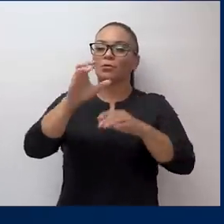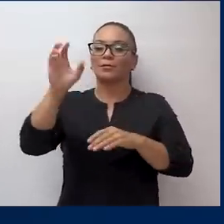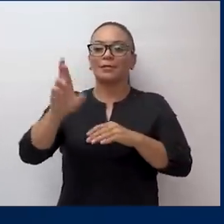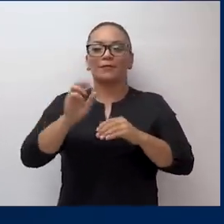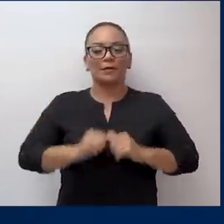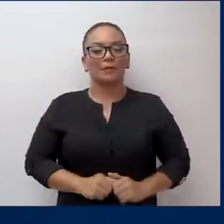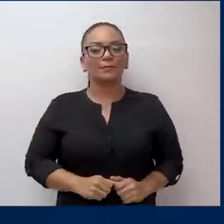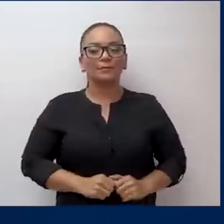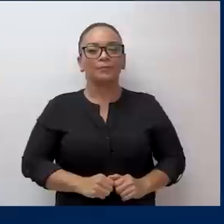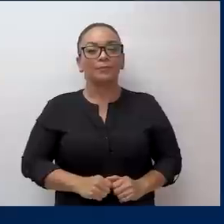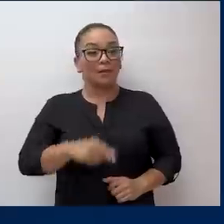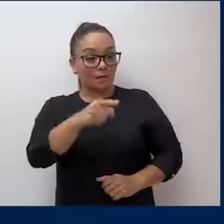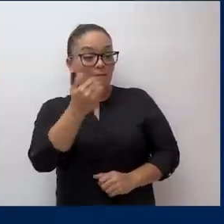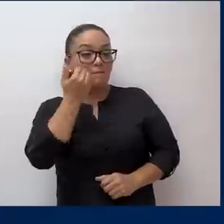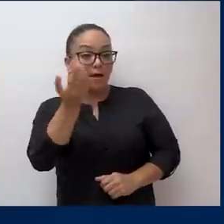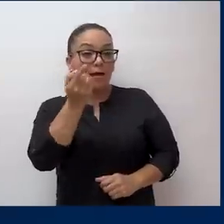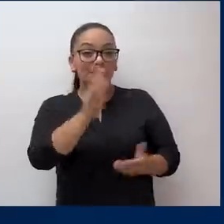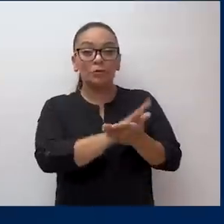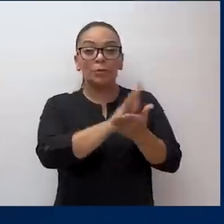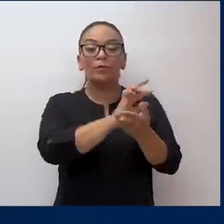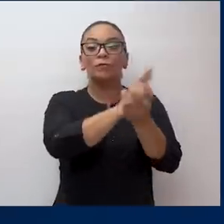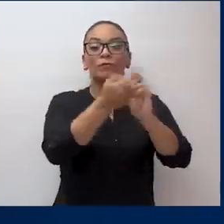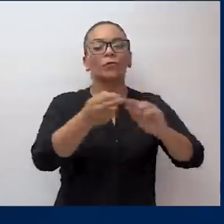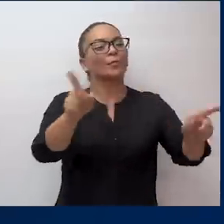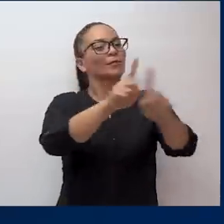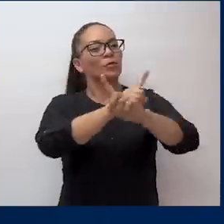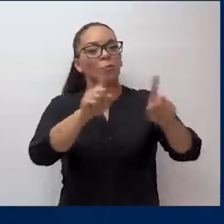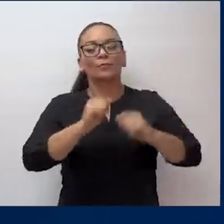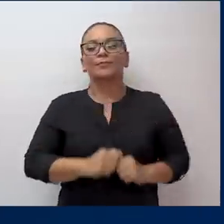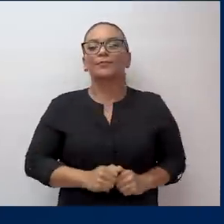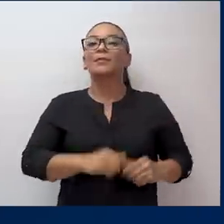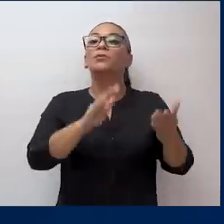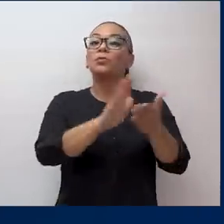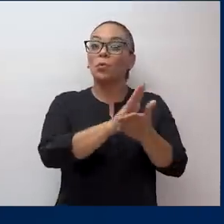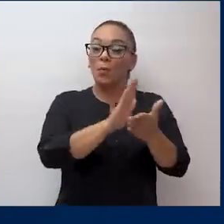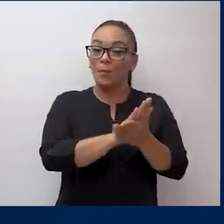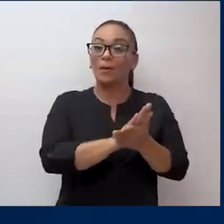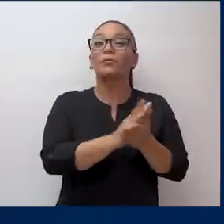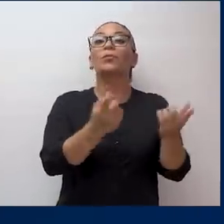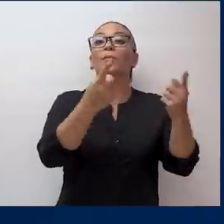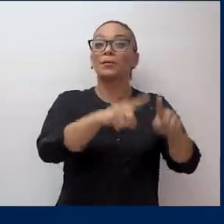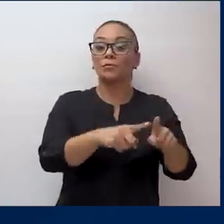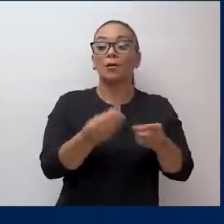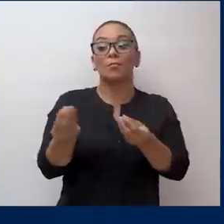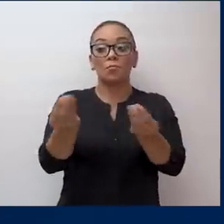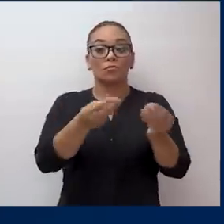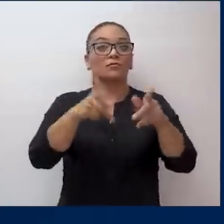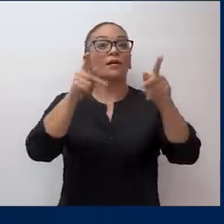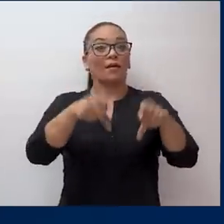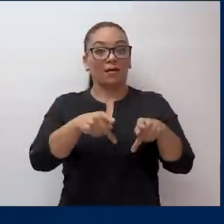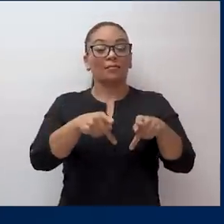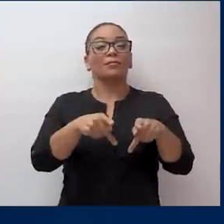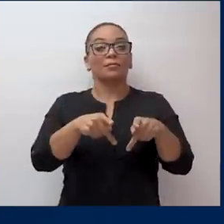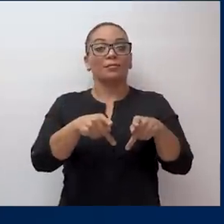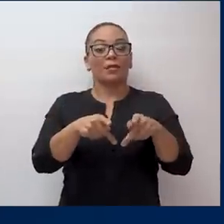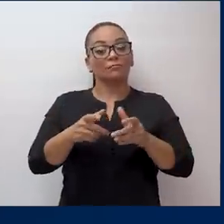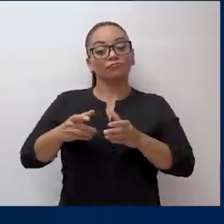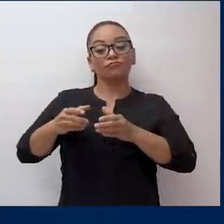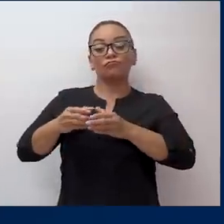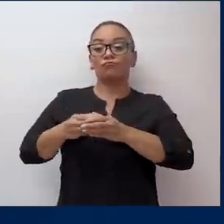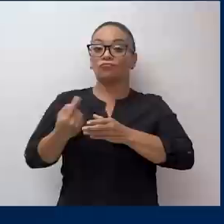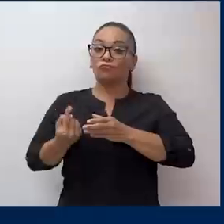Costa Rica. Vieron que no ha sido fácil. Esta reforma ha causado que los burócratas que controlaban